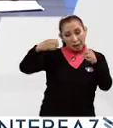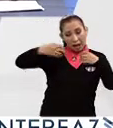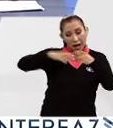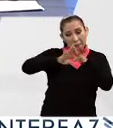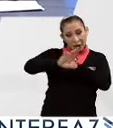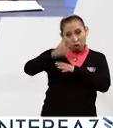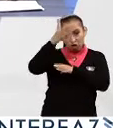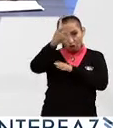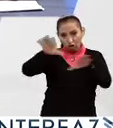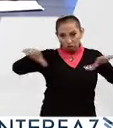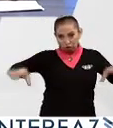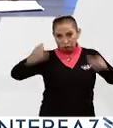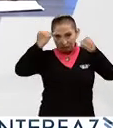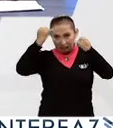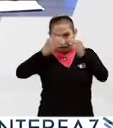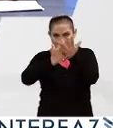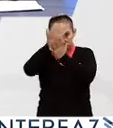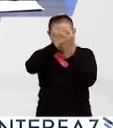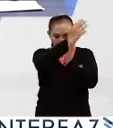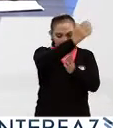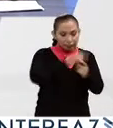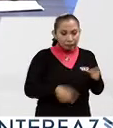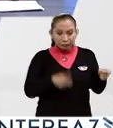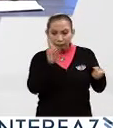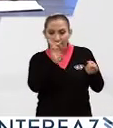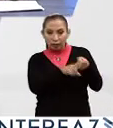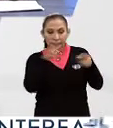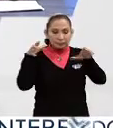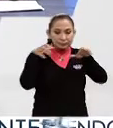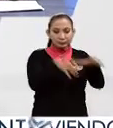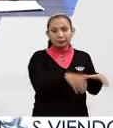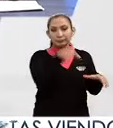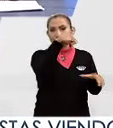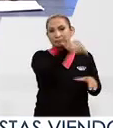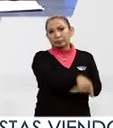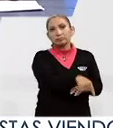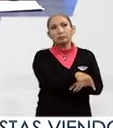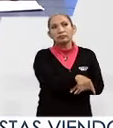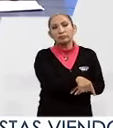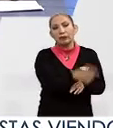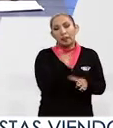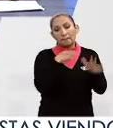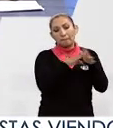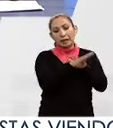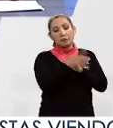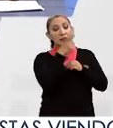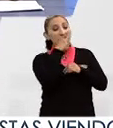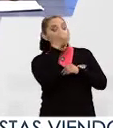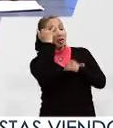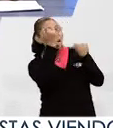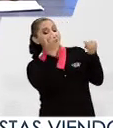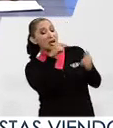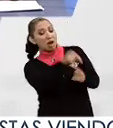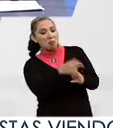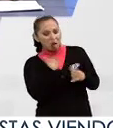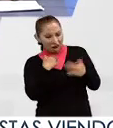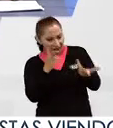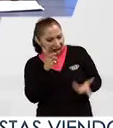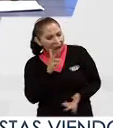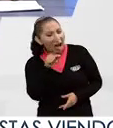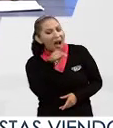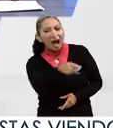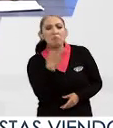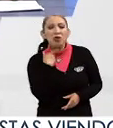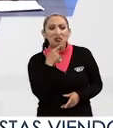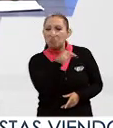migración en dos posiciones extremas, ¿no? La posición que toma a la migración como chivo expiatorio, que hace un